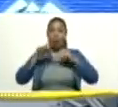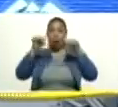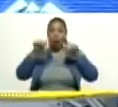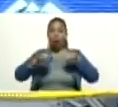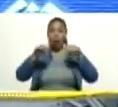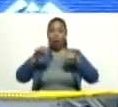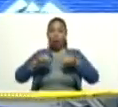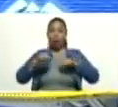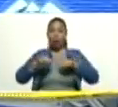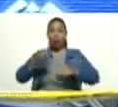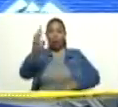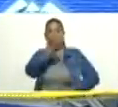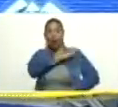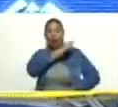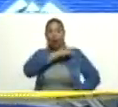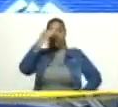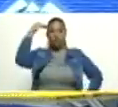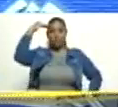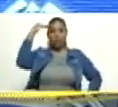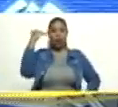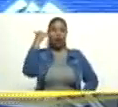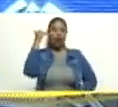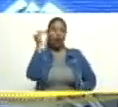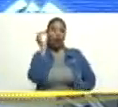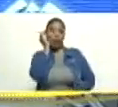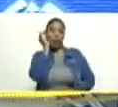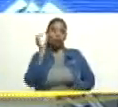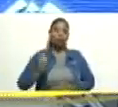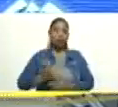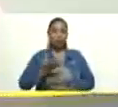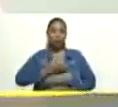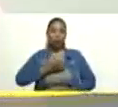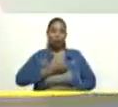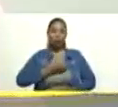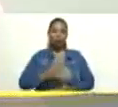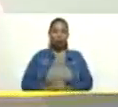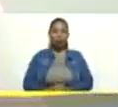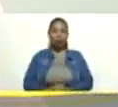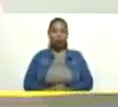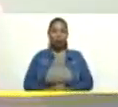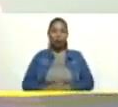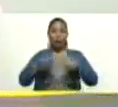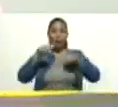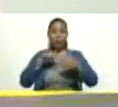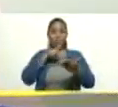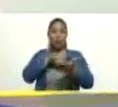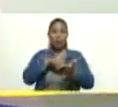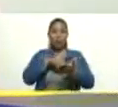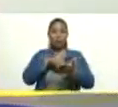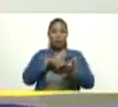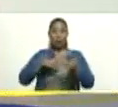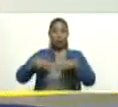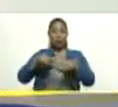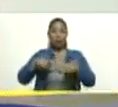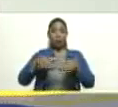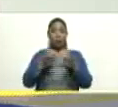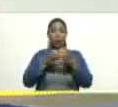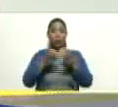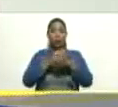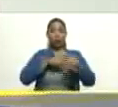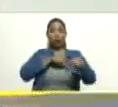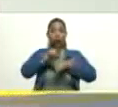la almiranta alcaldesa de Caracas, aquí de manera presencial, en el puesto de comando presidencial.